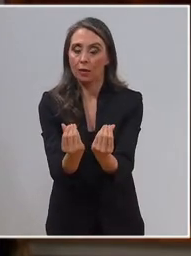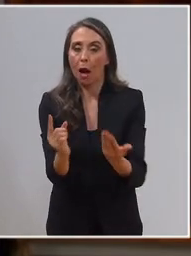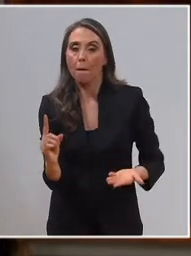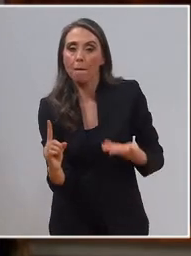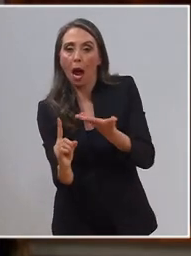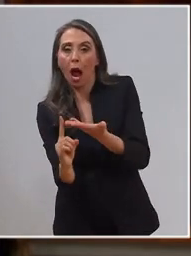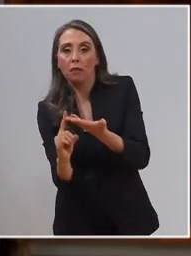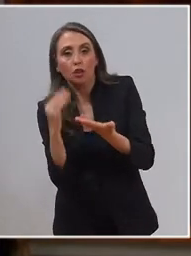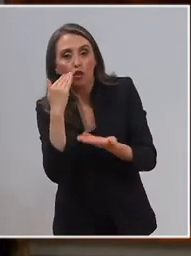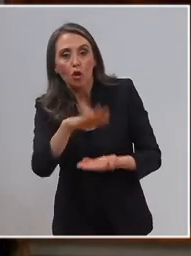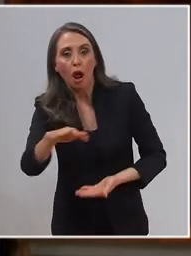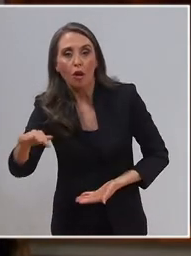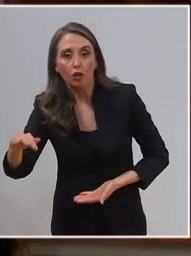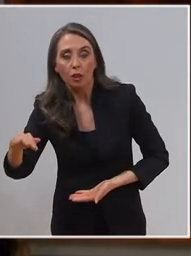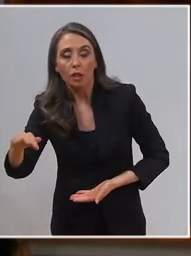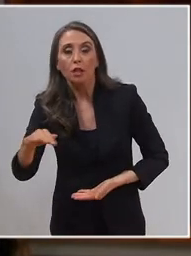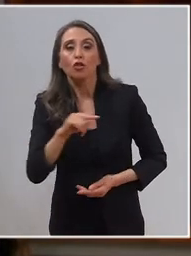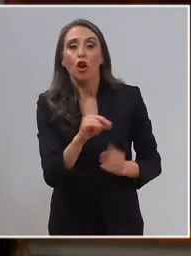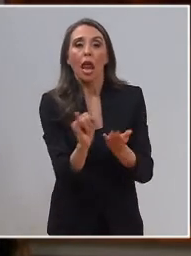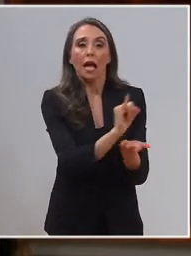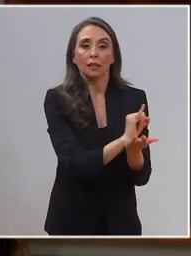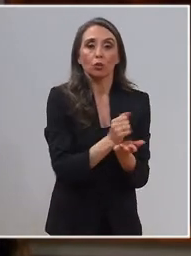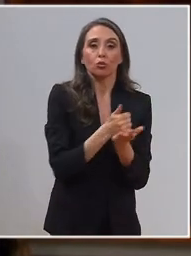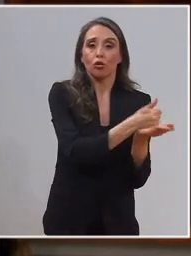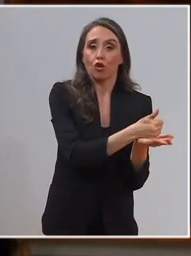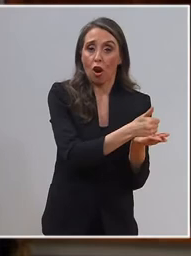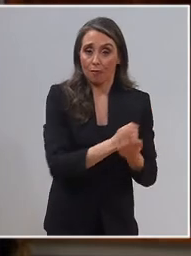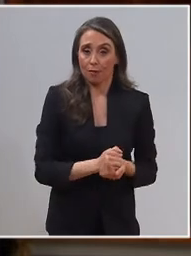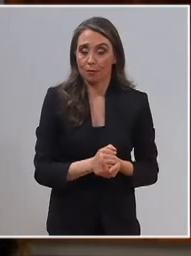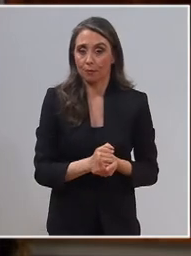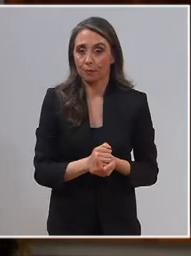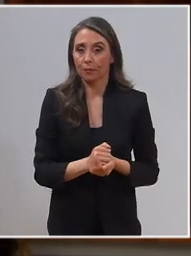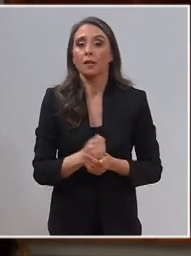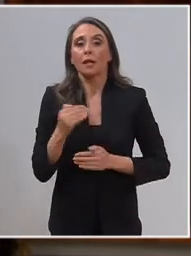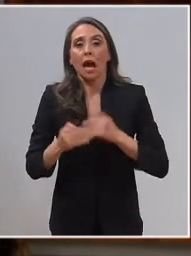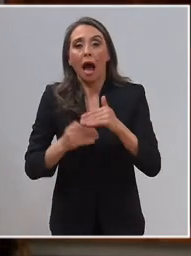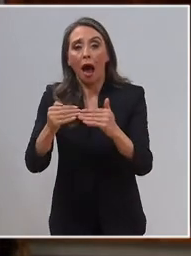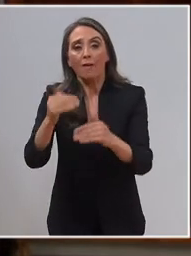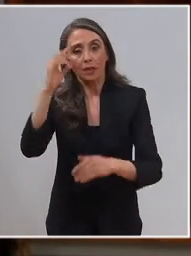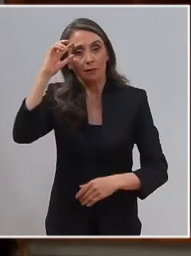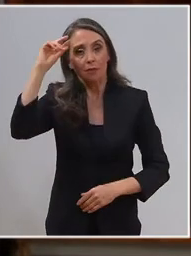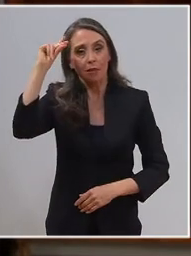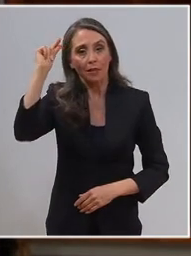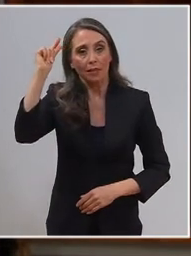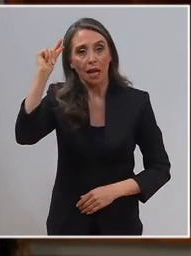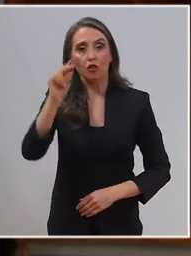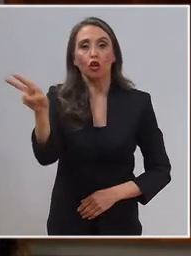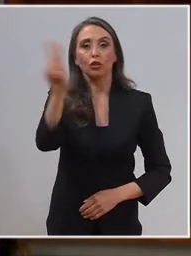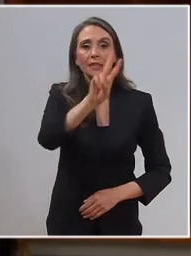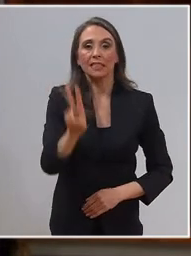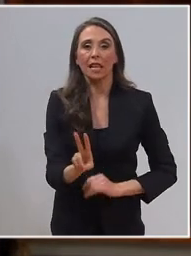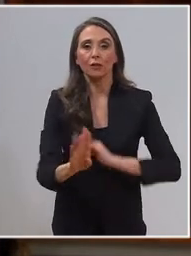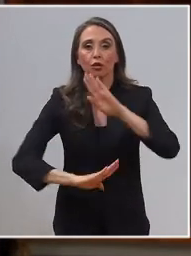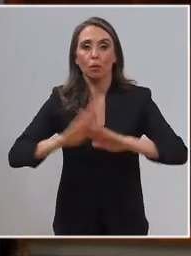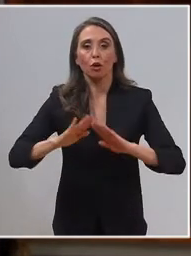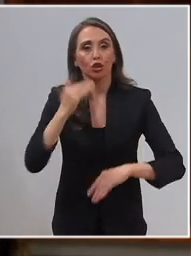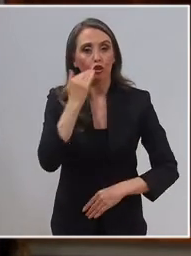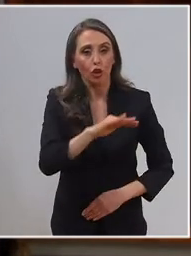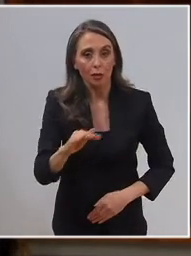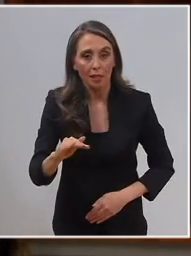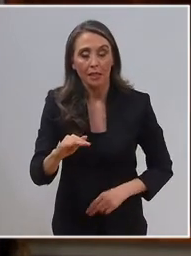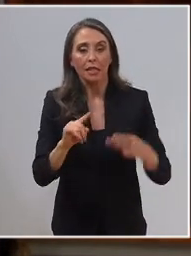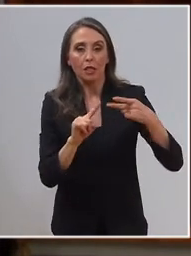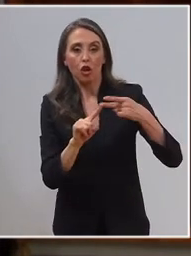atención a nuestros niños por parte de los organismos colaboradores y para avanzar en la creación del servicio de protección de la niñez